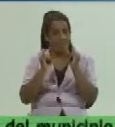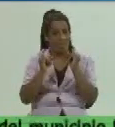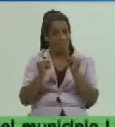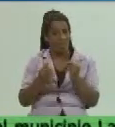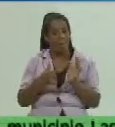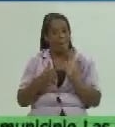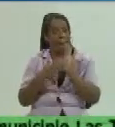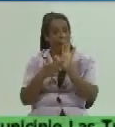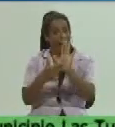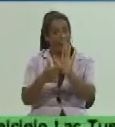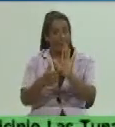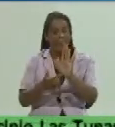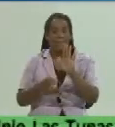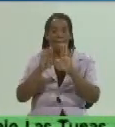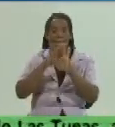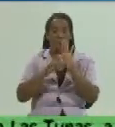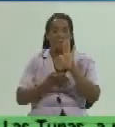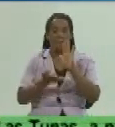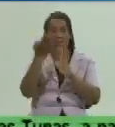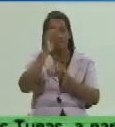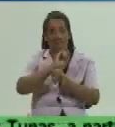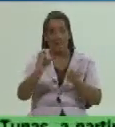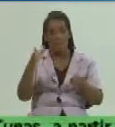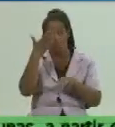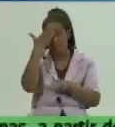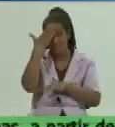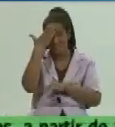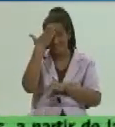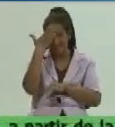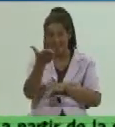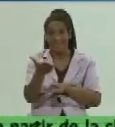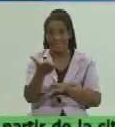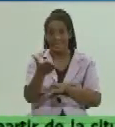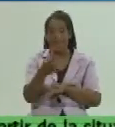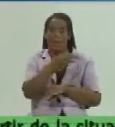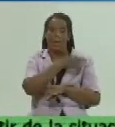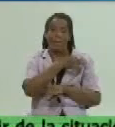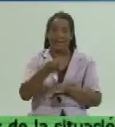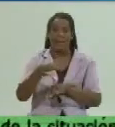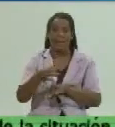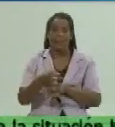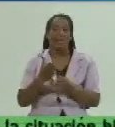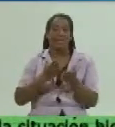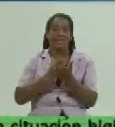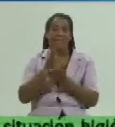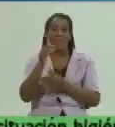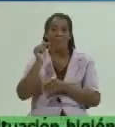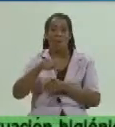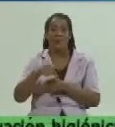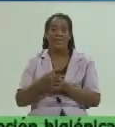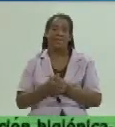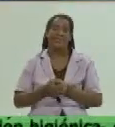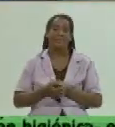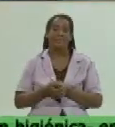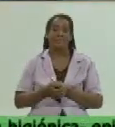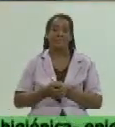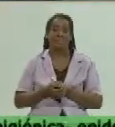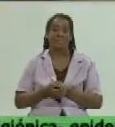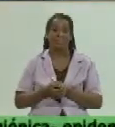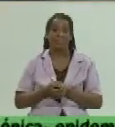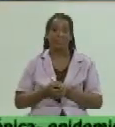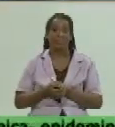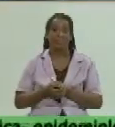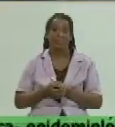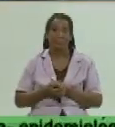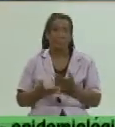en alto y claro gracias a la cortesía de nuestros invitados seguimos aquí yo creo que eso